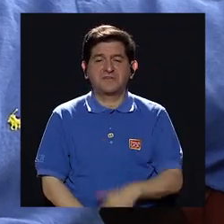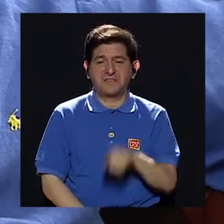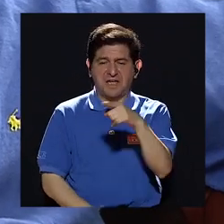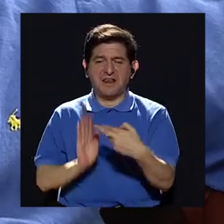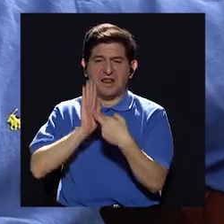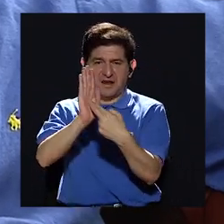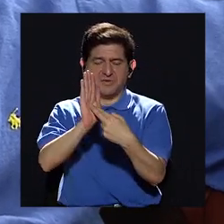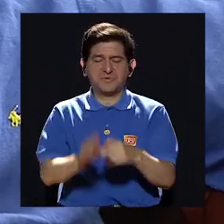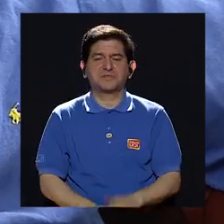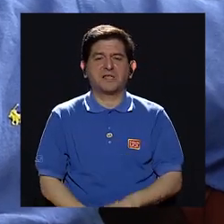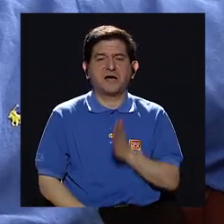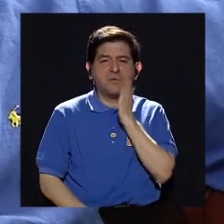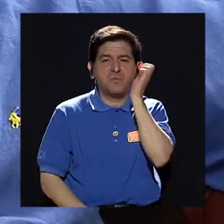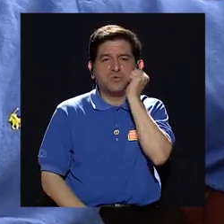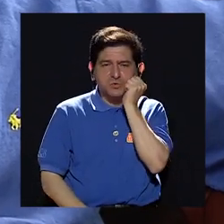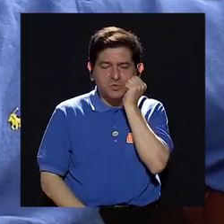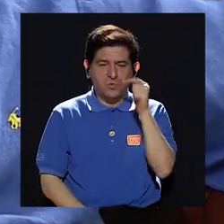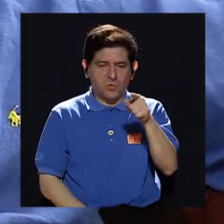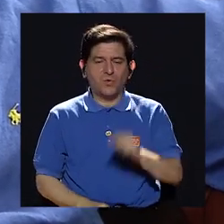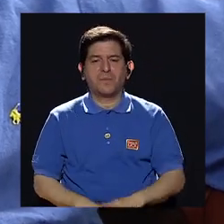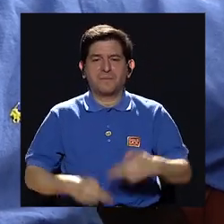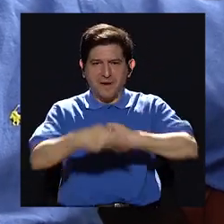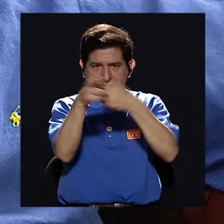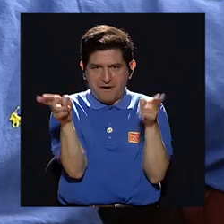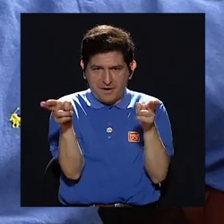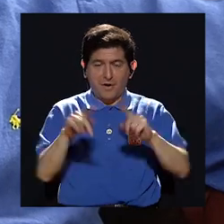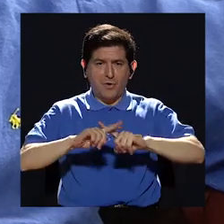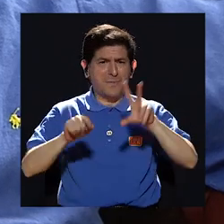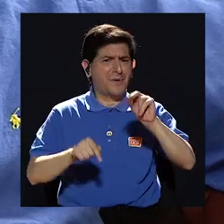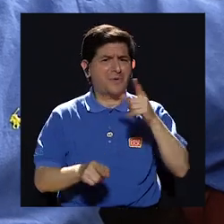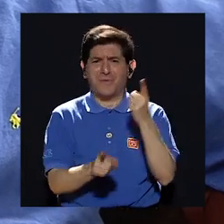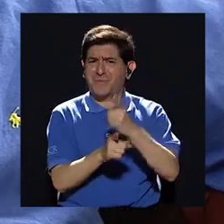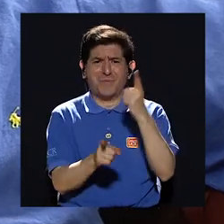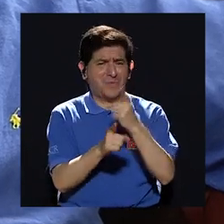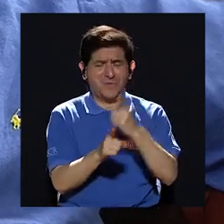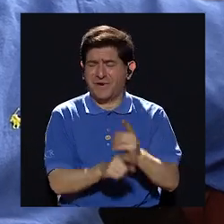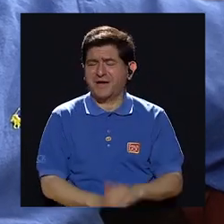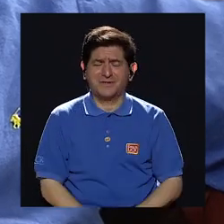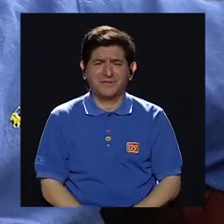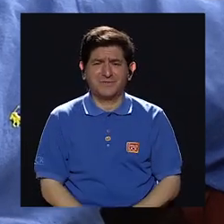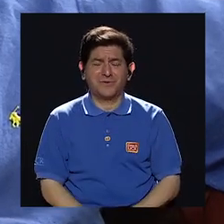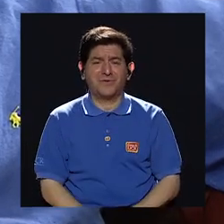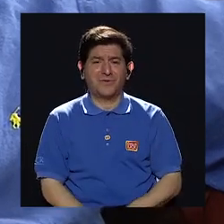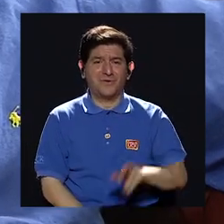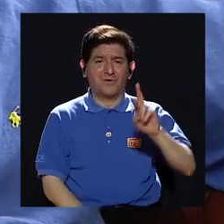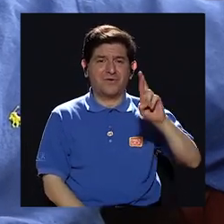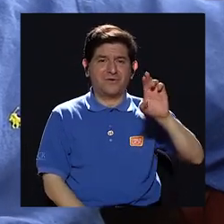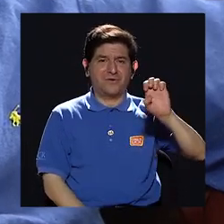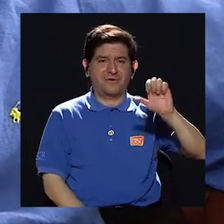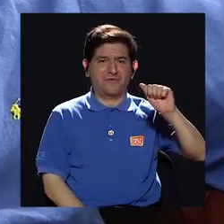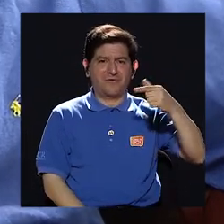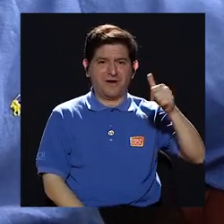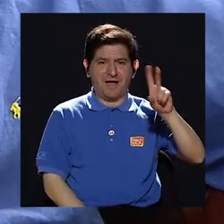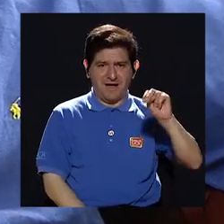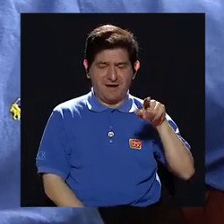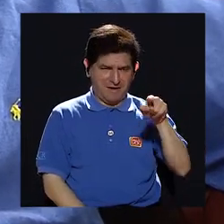a Moscú en la región. Pero no así Ronald Reagan. Ronald Reagan era un hombre